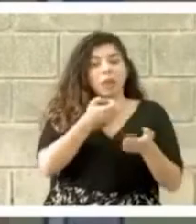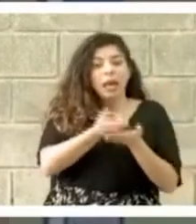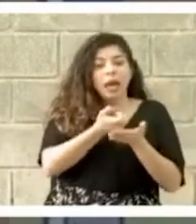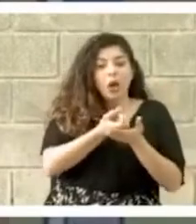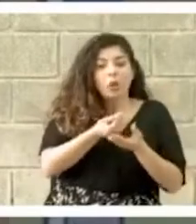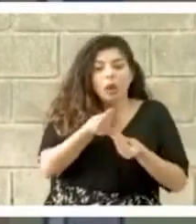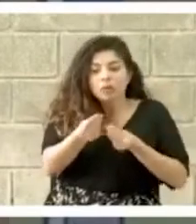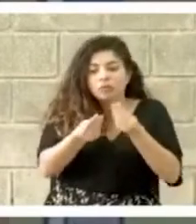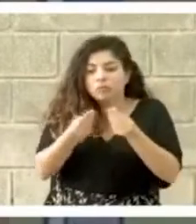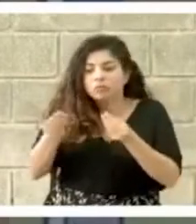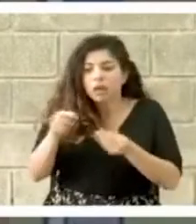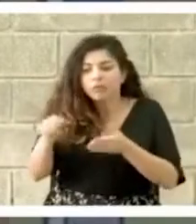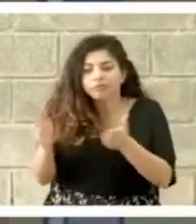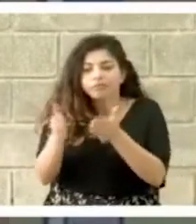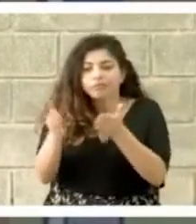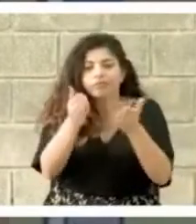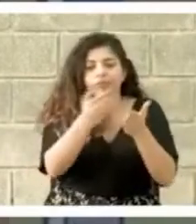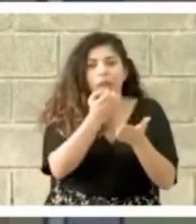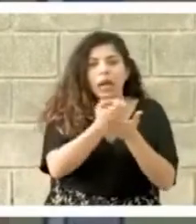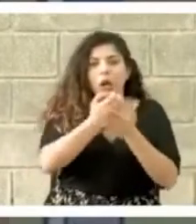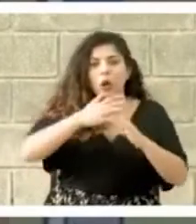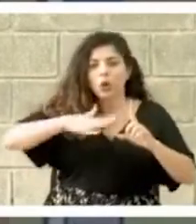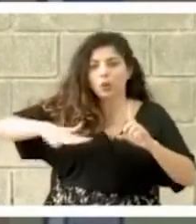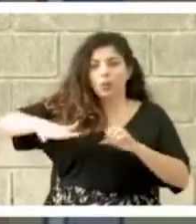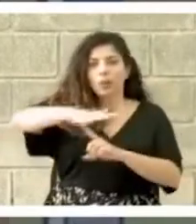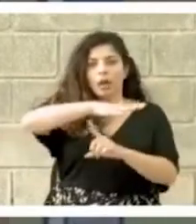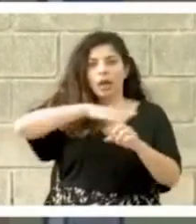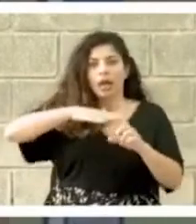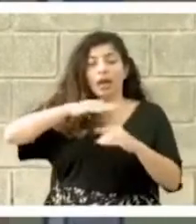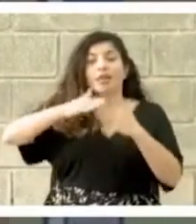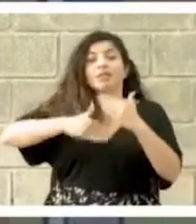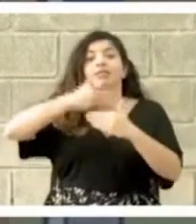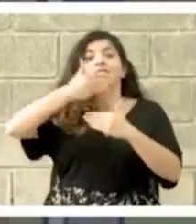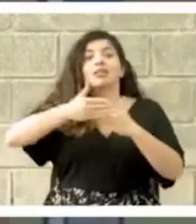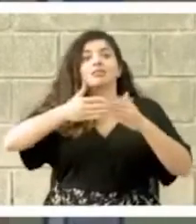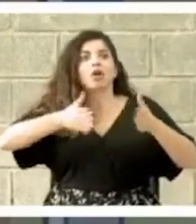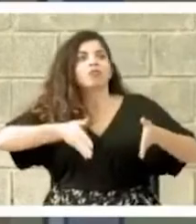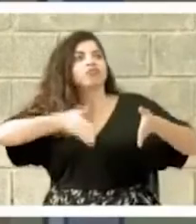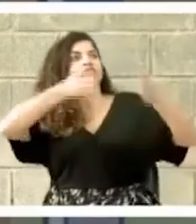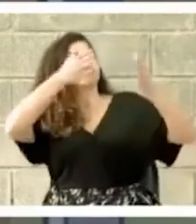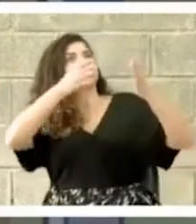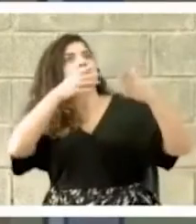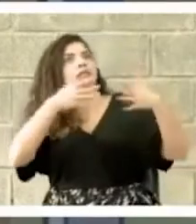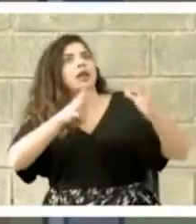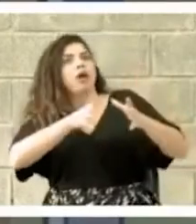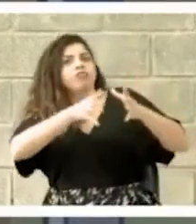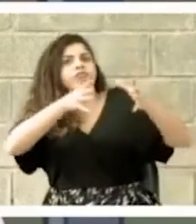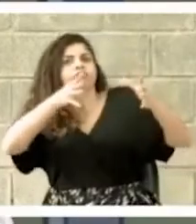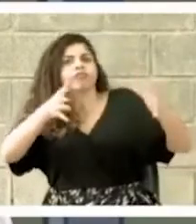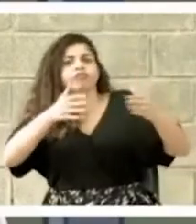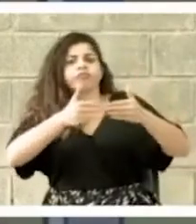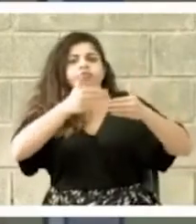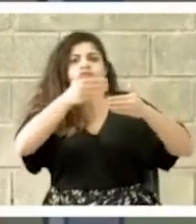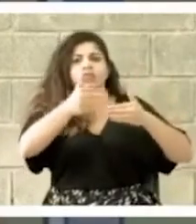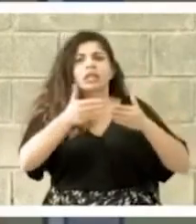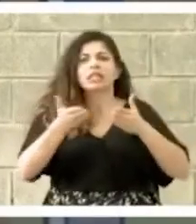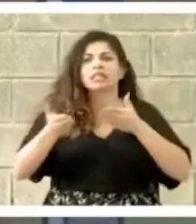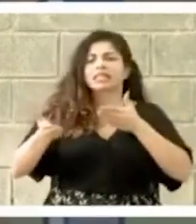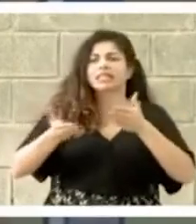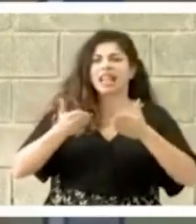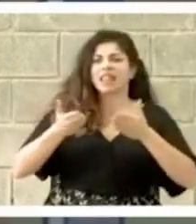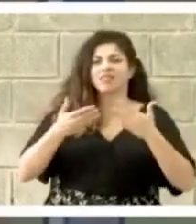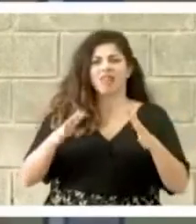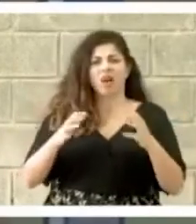economía. Y luego queda una infraestructura ampliada con un servicio